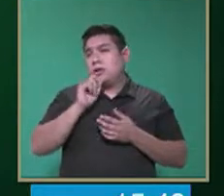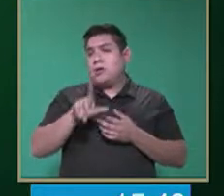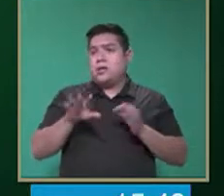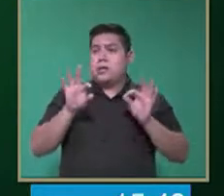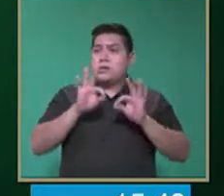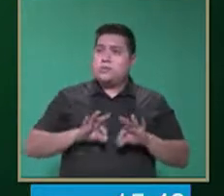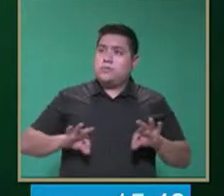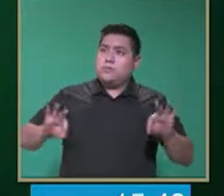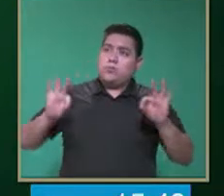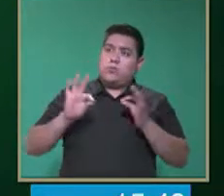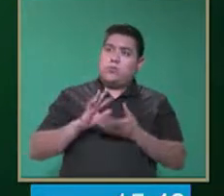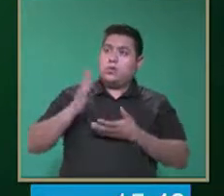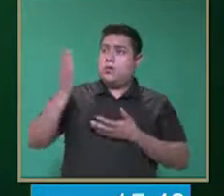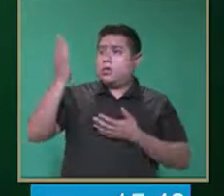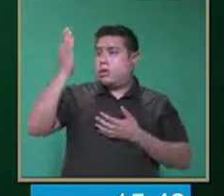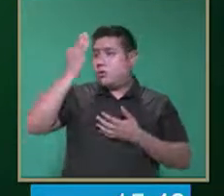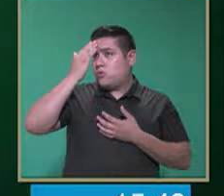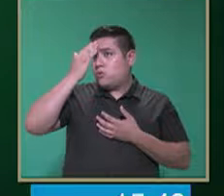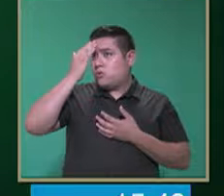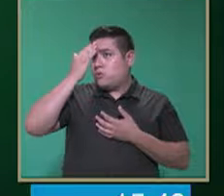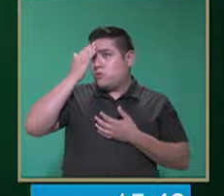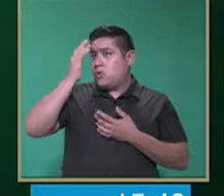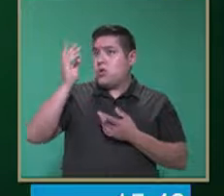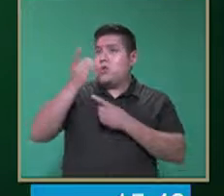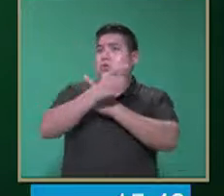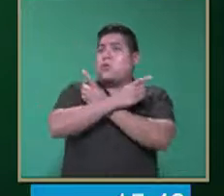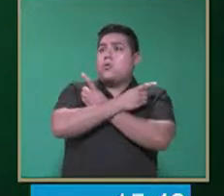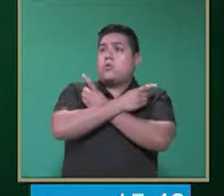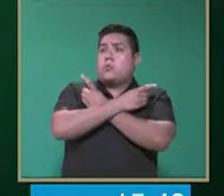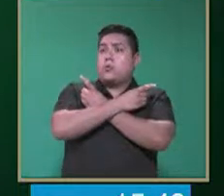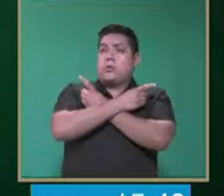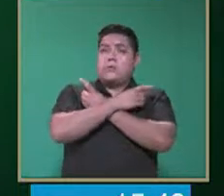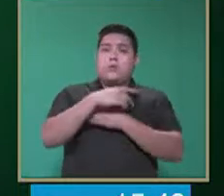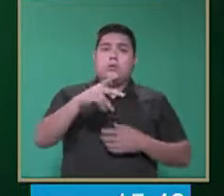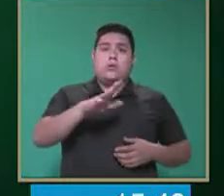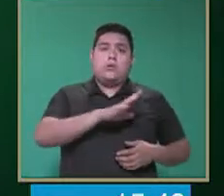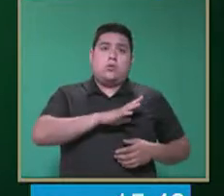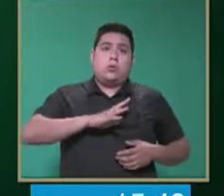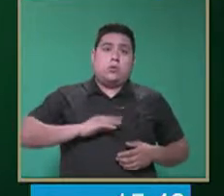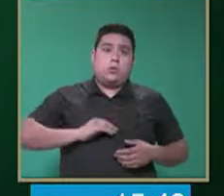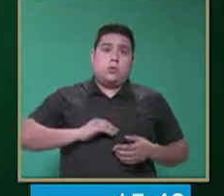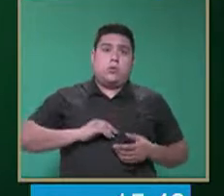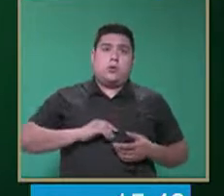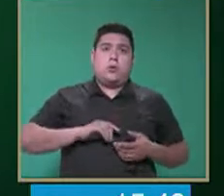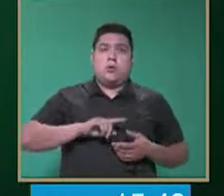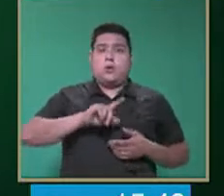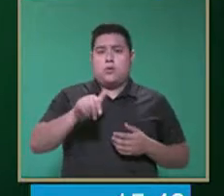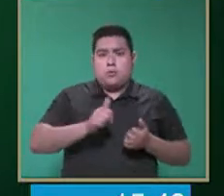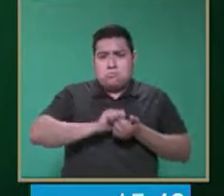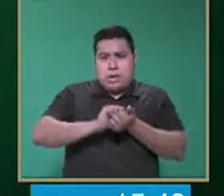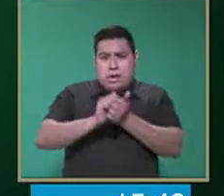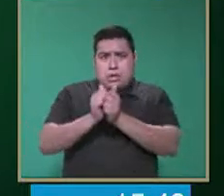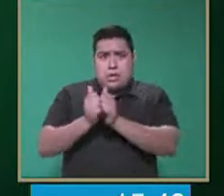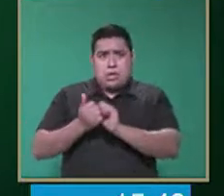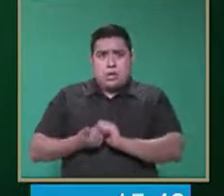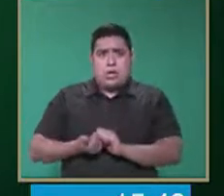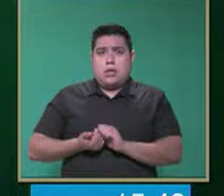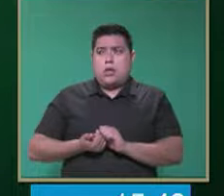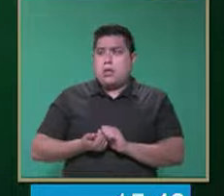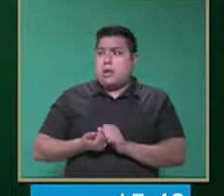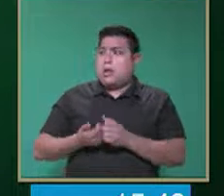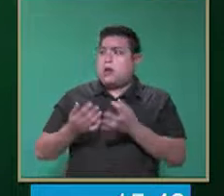considerando en el comportamiento de nuestro hijo para irlo adecuando a lo que sea